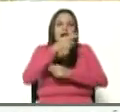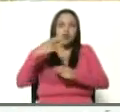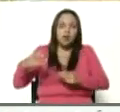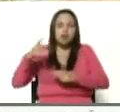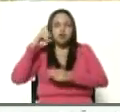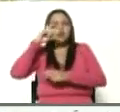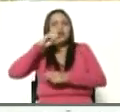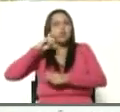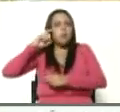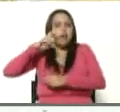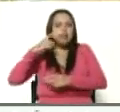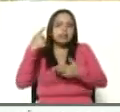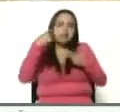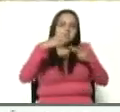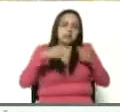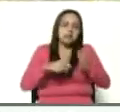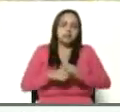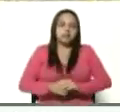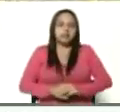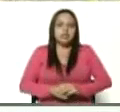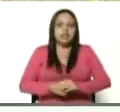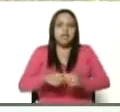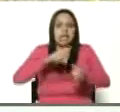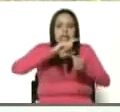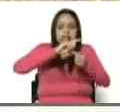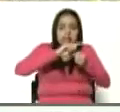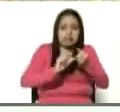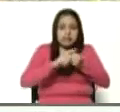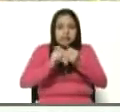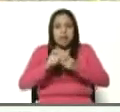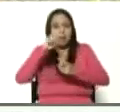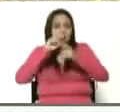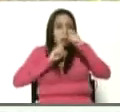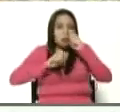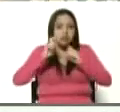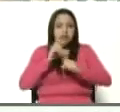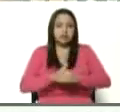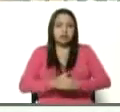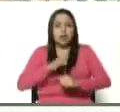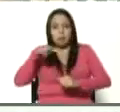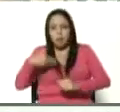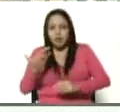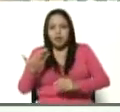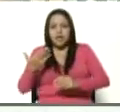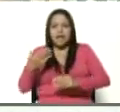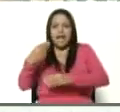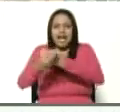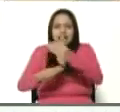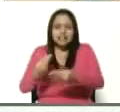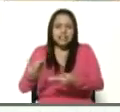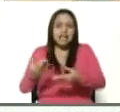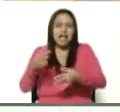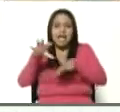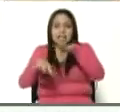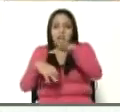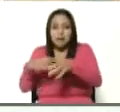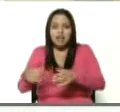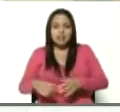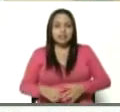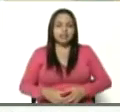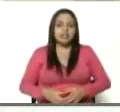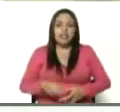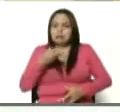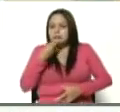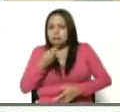tomate, cebolla. Puedes criar unos animalitos, una cabra. Sil y yo nos regalaron una